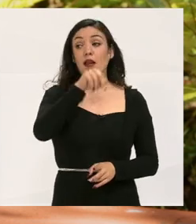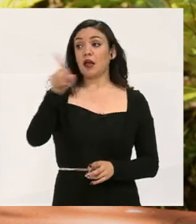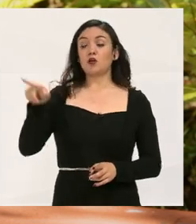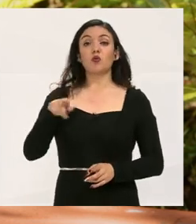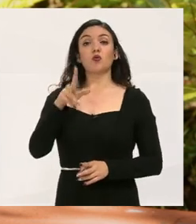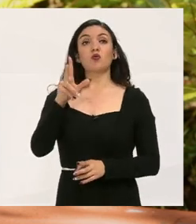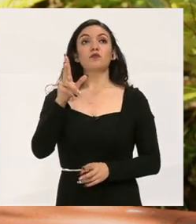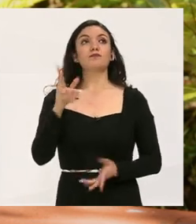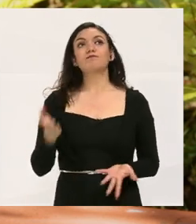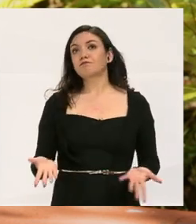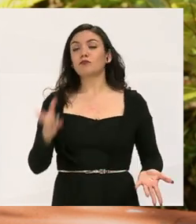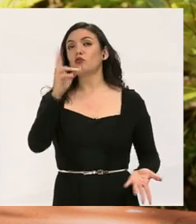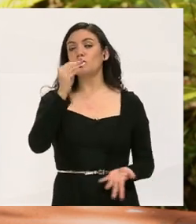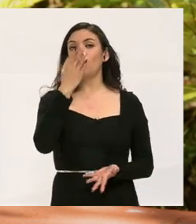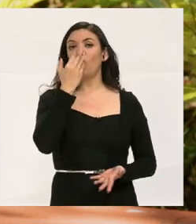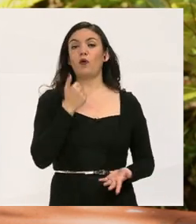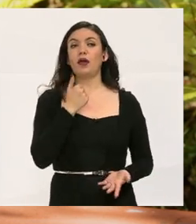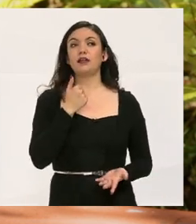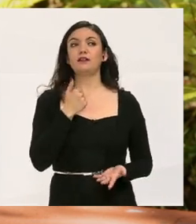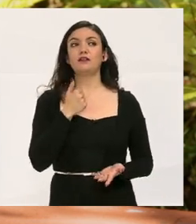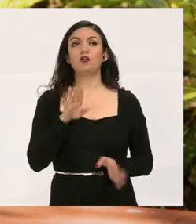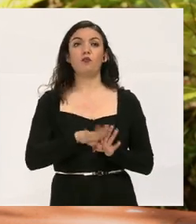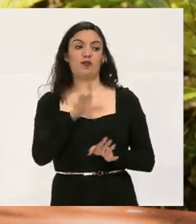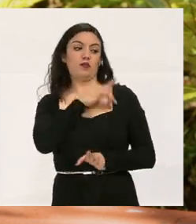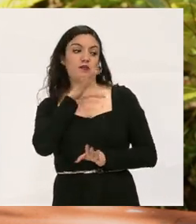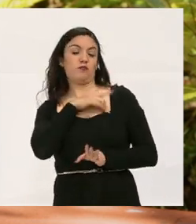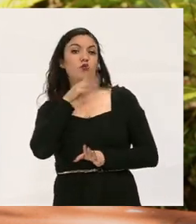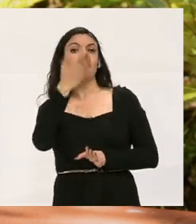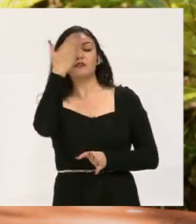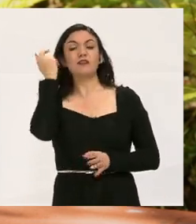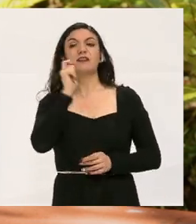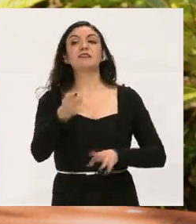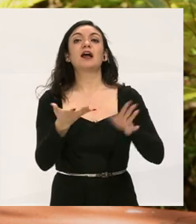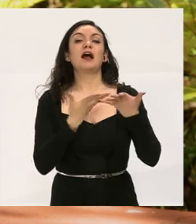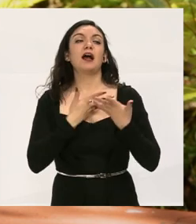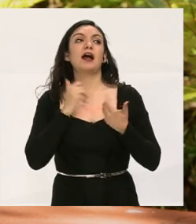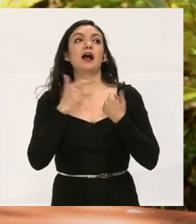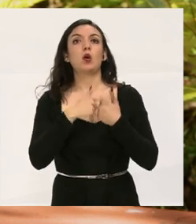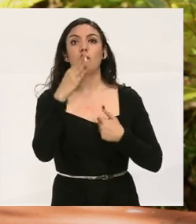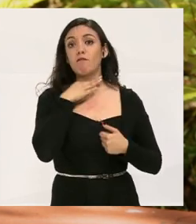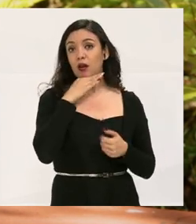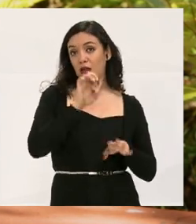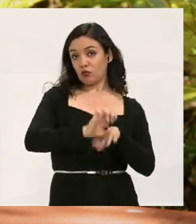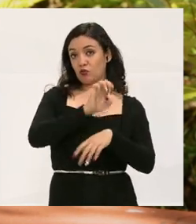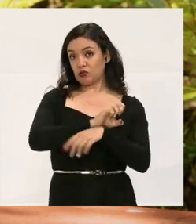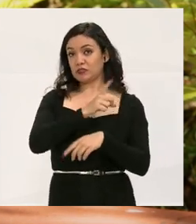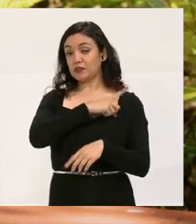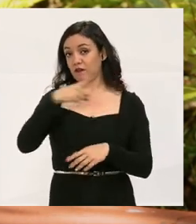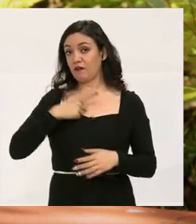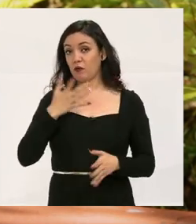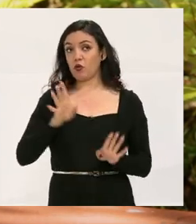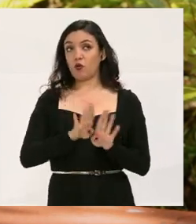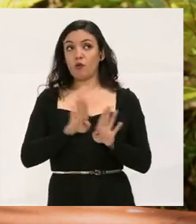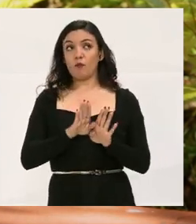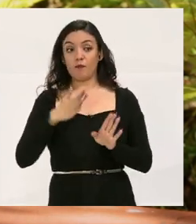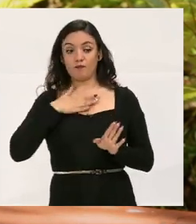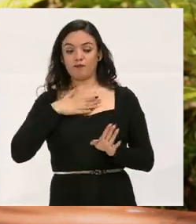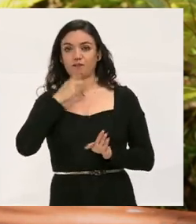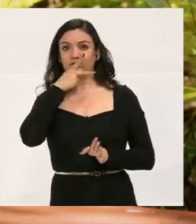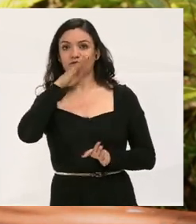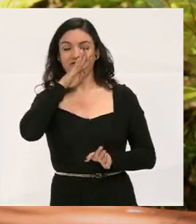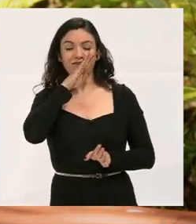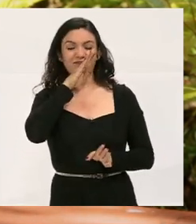gusta y aunque esté mal, ellos no lo ven, para ellos no hay como temor, ellos no sienten que todo es malo.